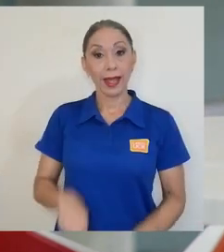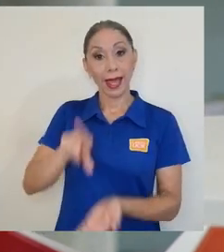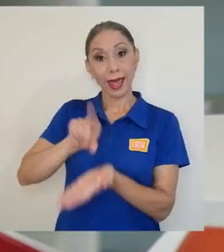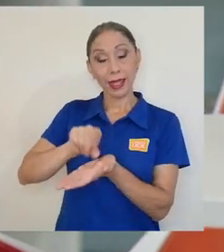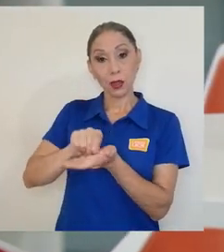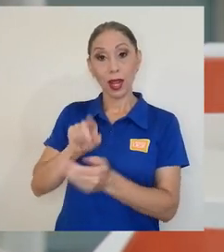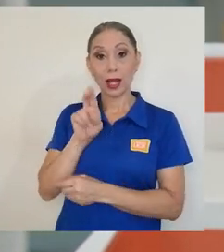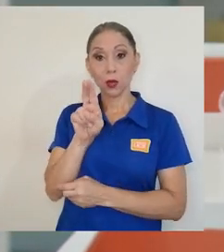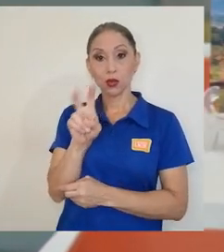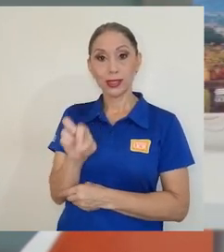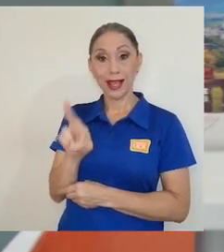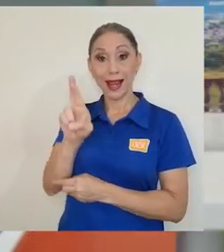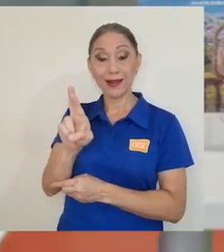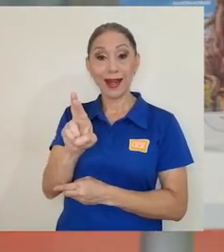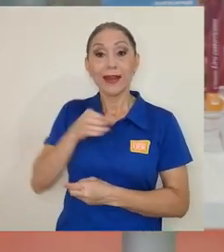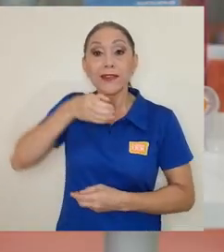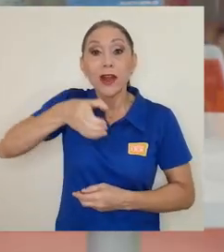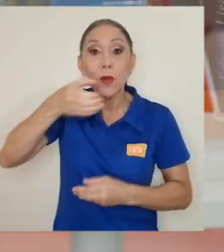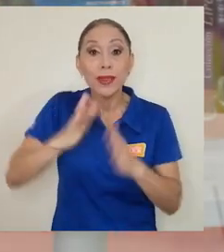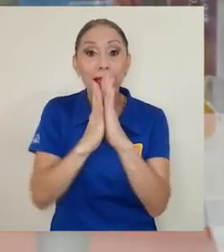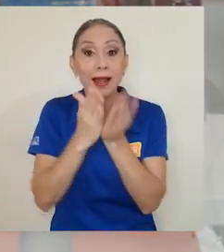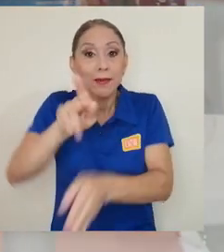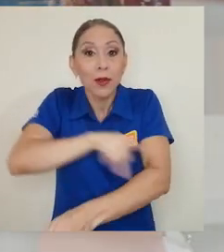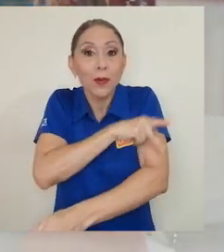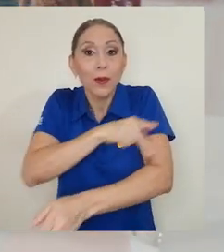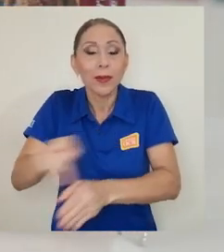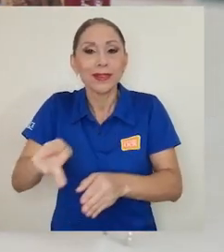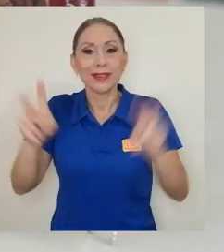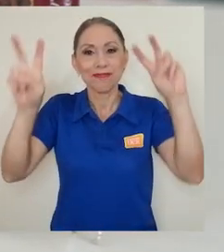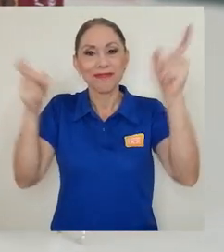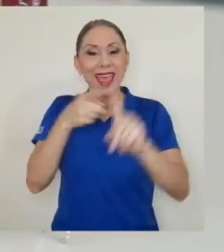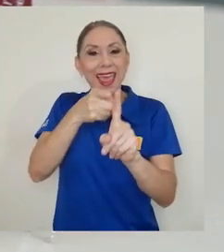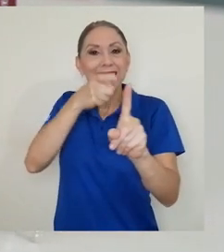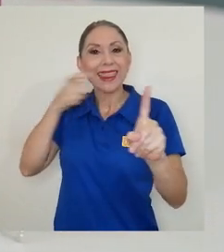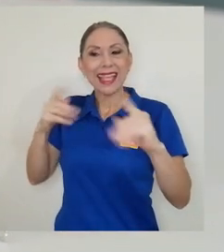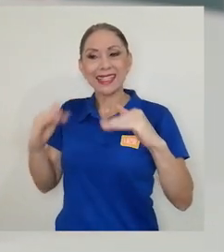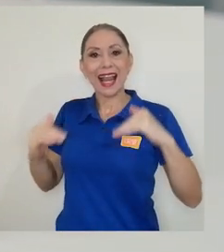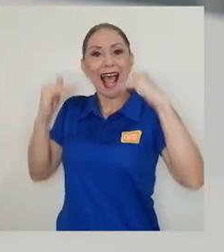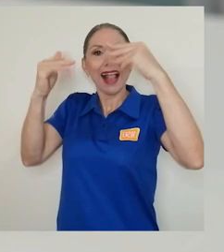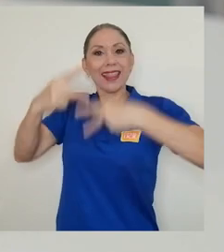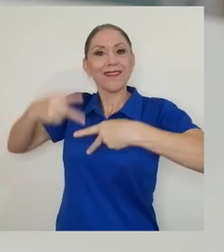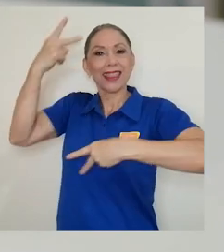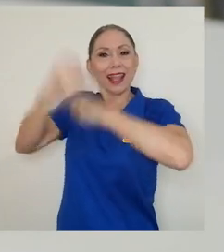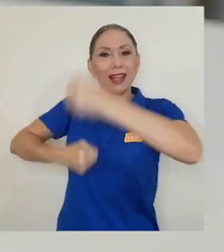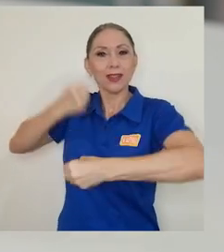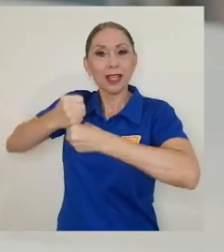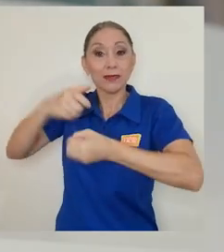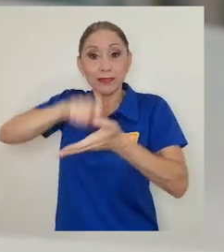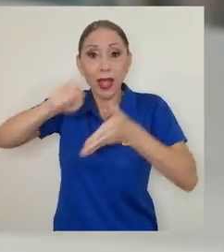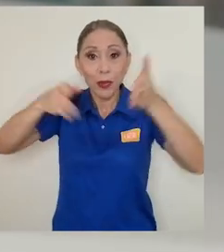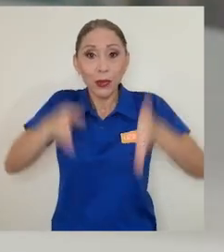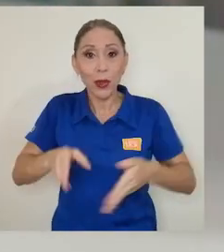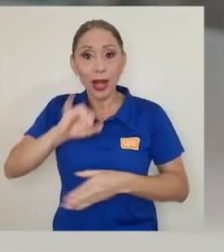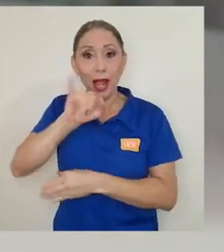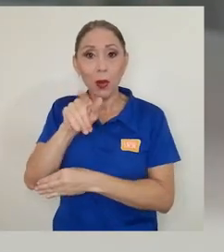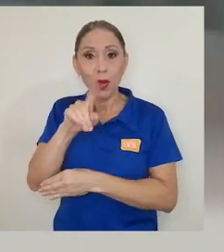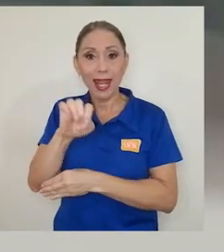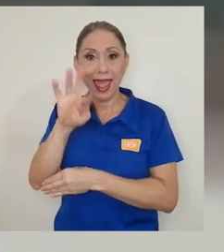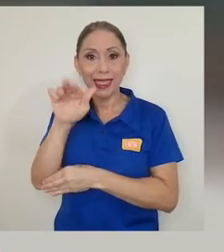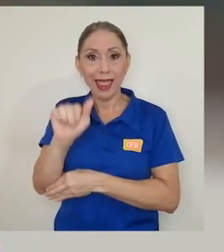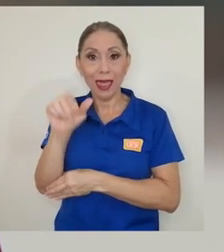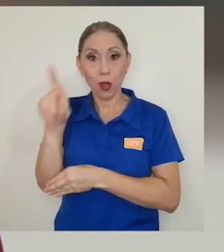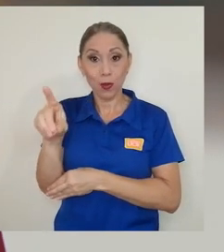La editorial UCR le recomienda el poemario Desde la Alta Ventana de los Años, de la autora Julieta Dobles.